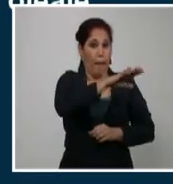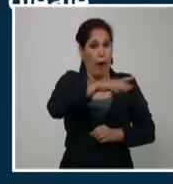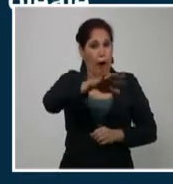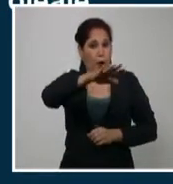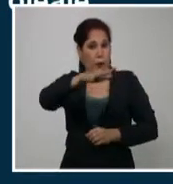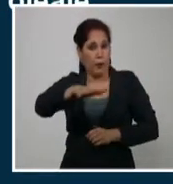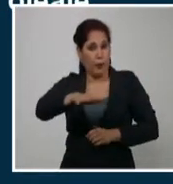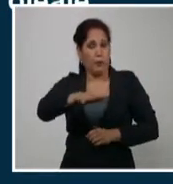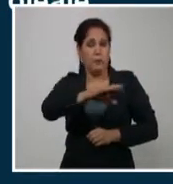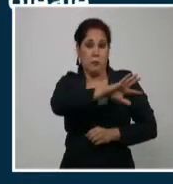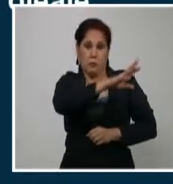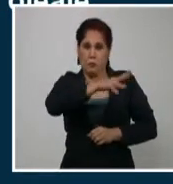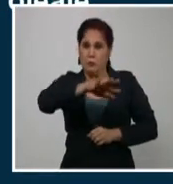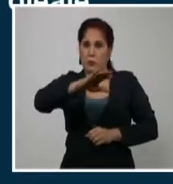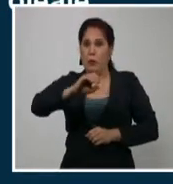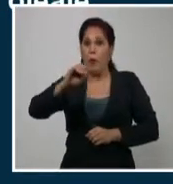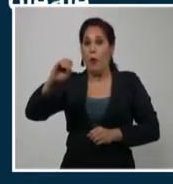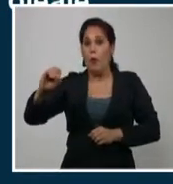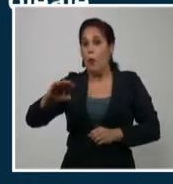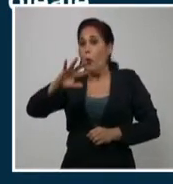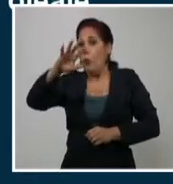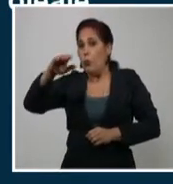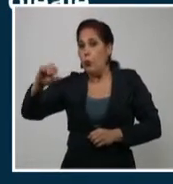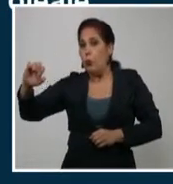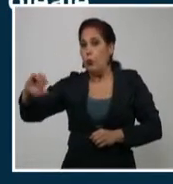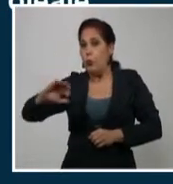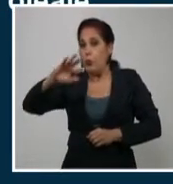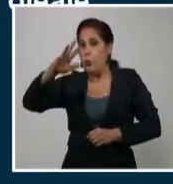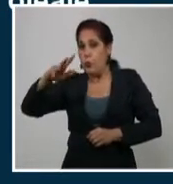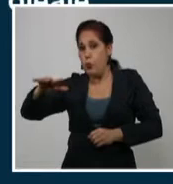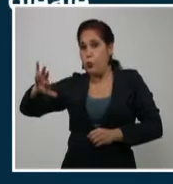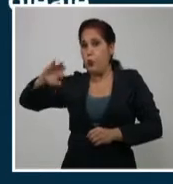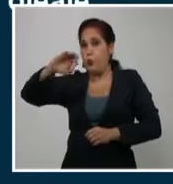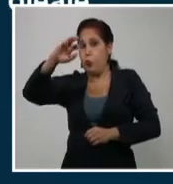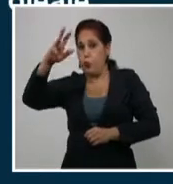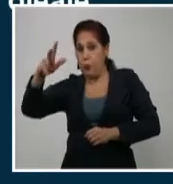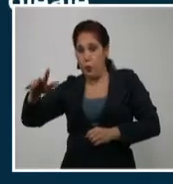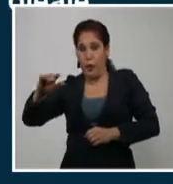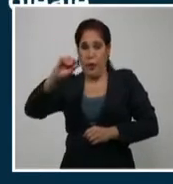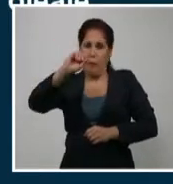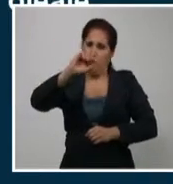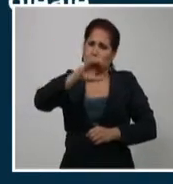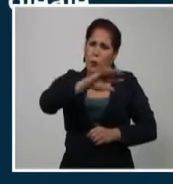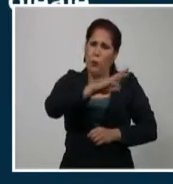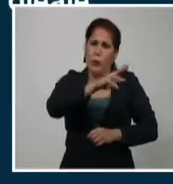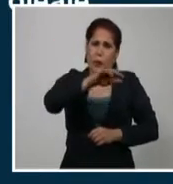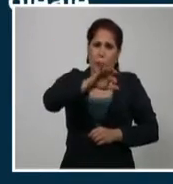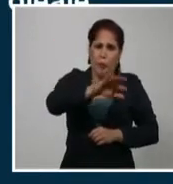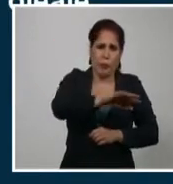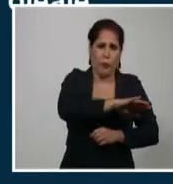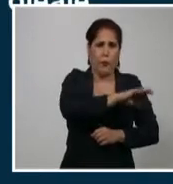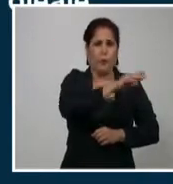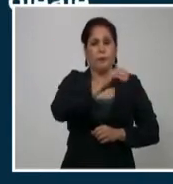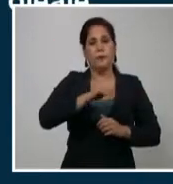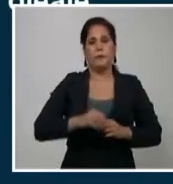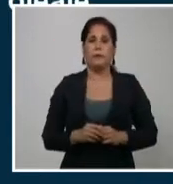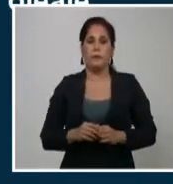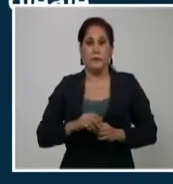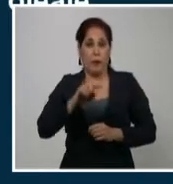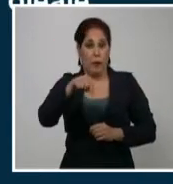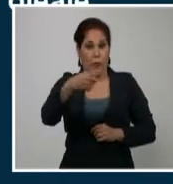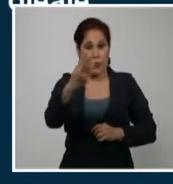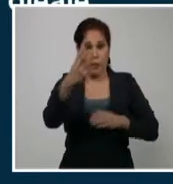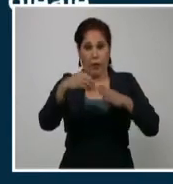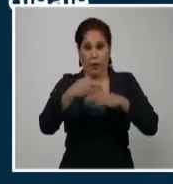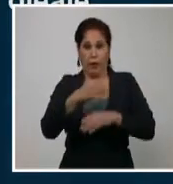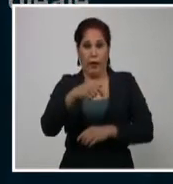oriental, así como oleaje en la costa norte occidental, poco oleaje en el resto de nuestras costas. Y para los próximos tres